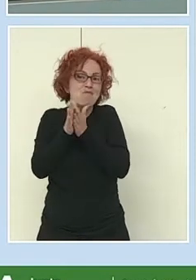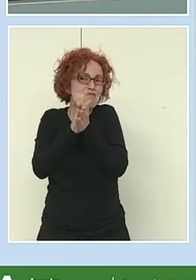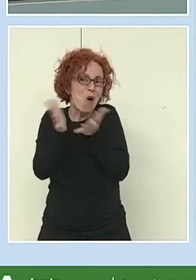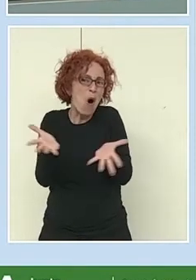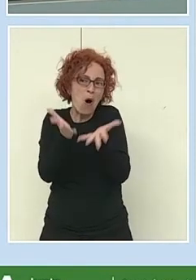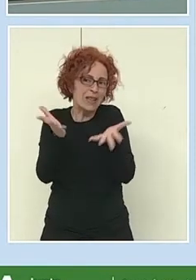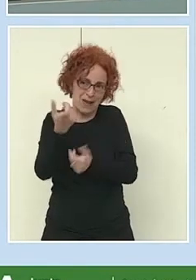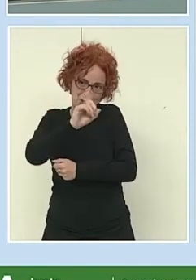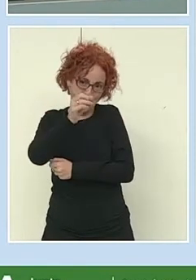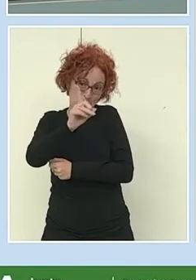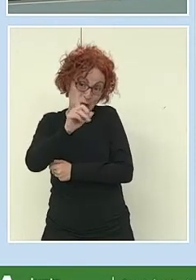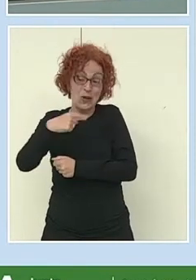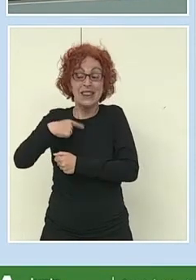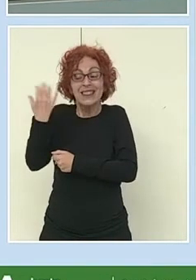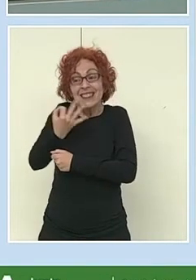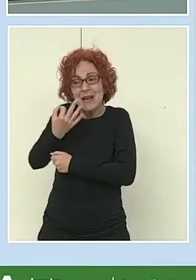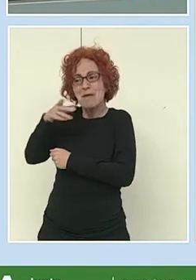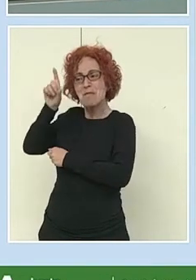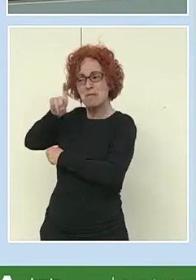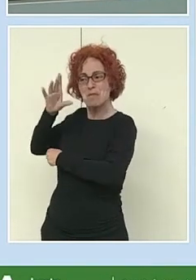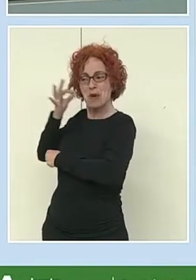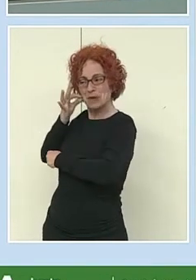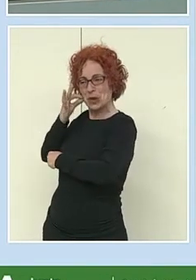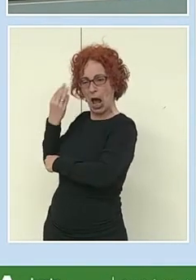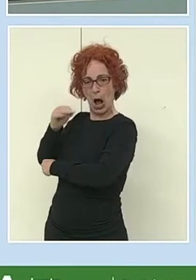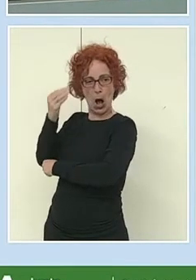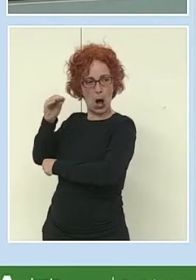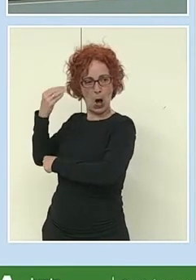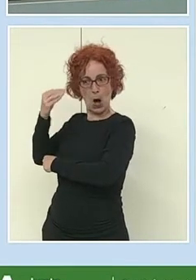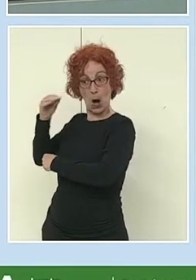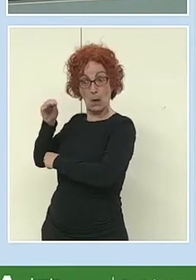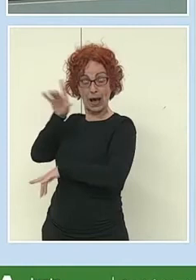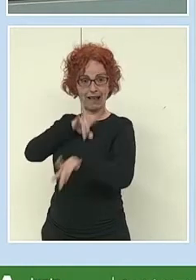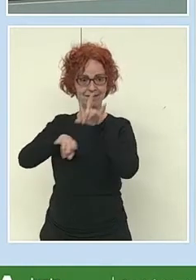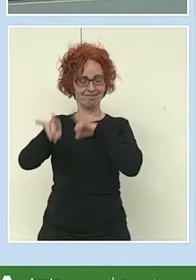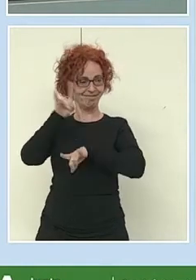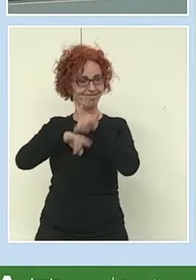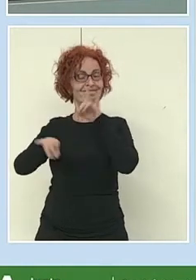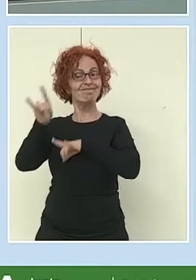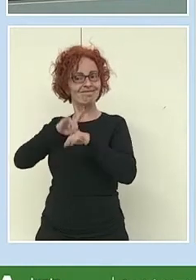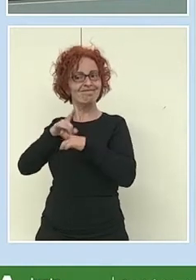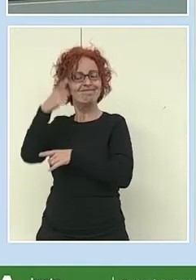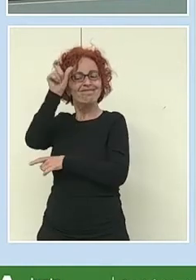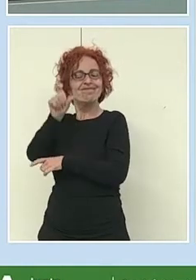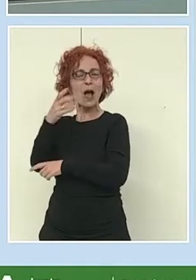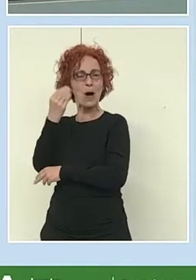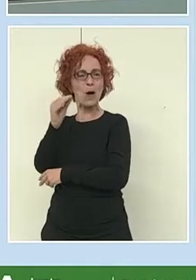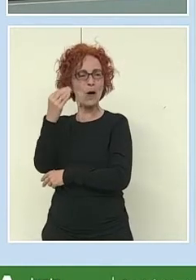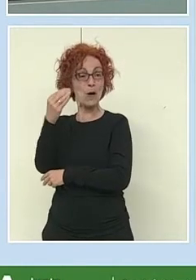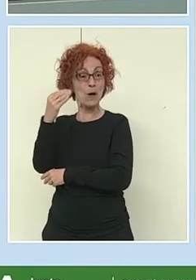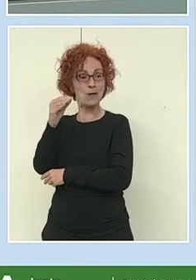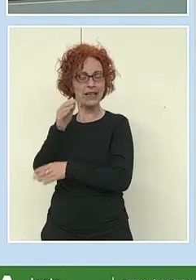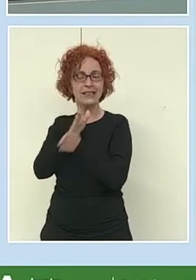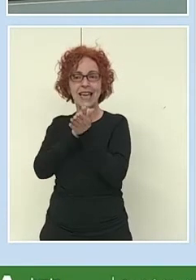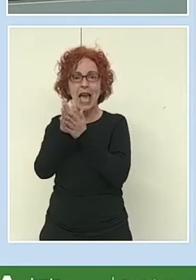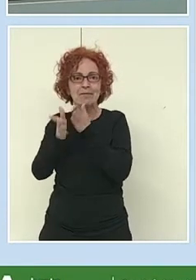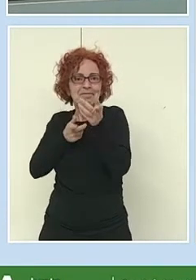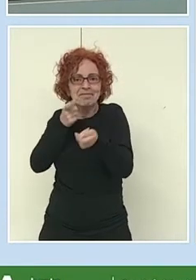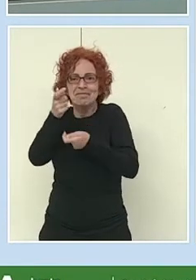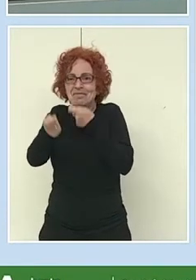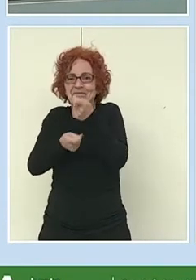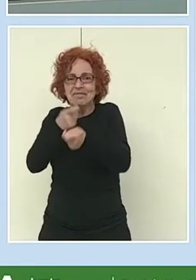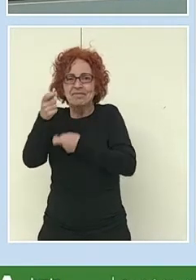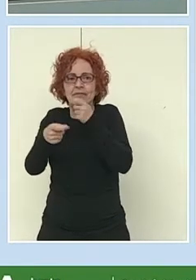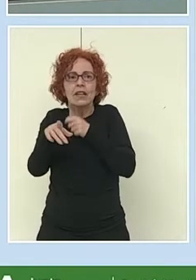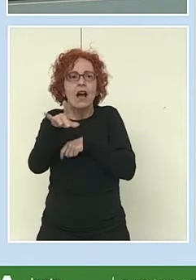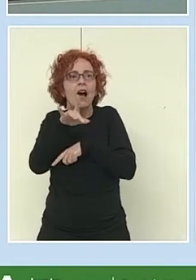igual ellas y ellos conmigo no. Entonces, siempre mucho mejor que sean gente muy joven y, además, puedan hablar de